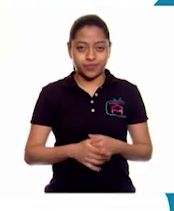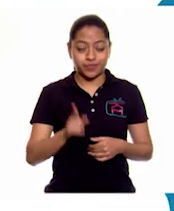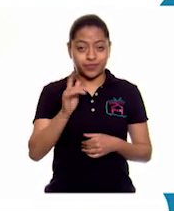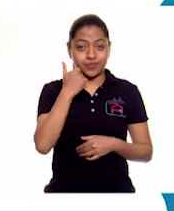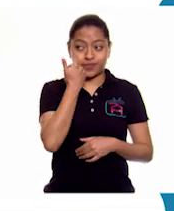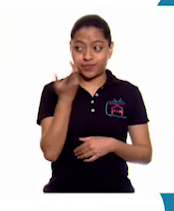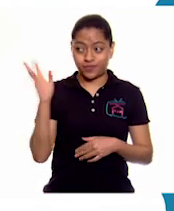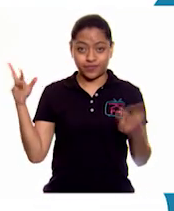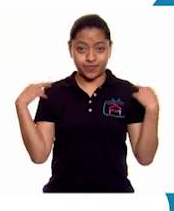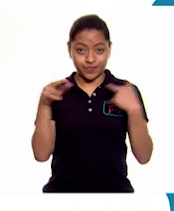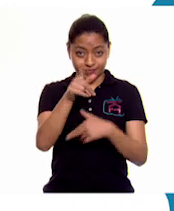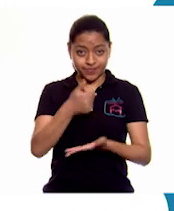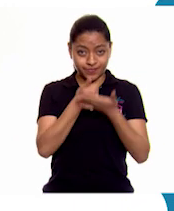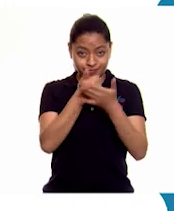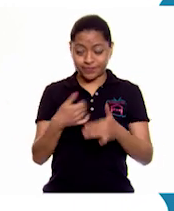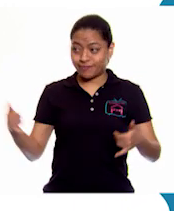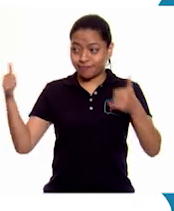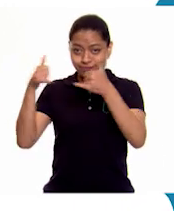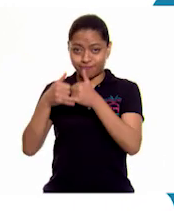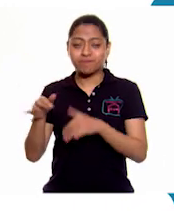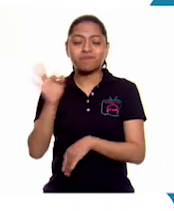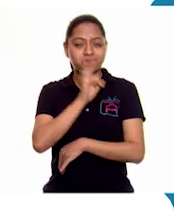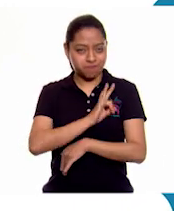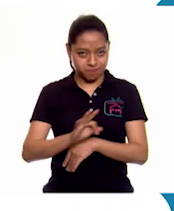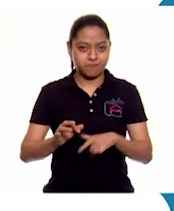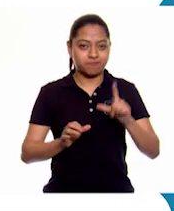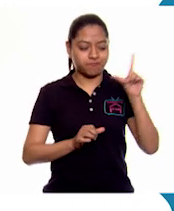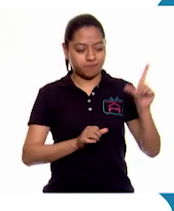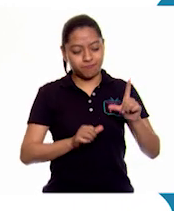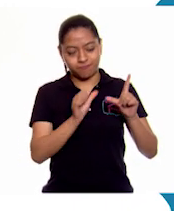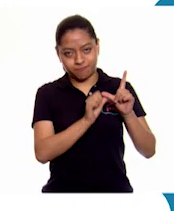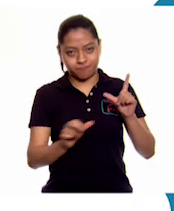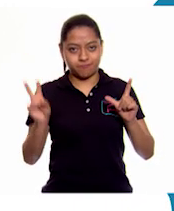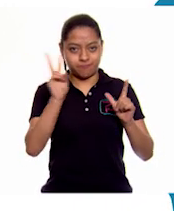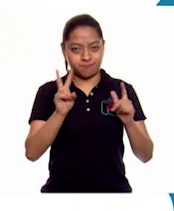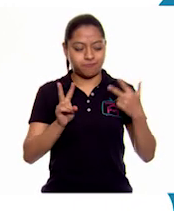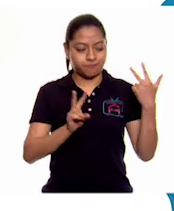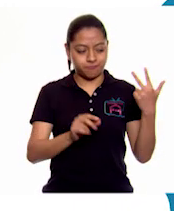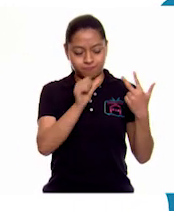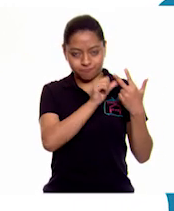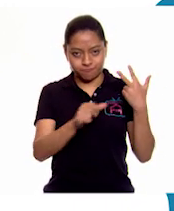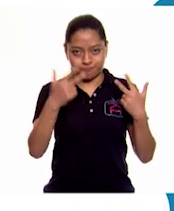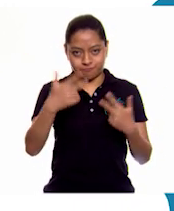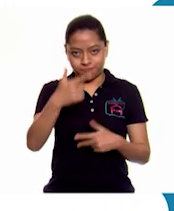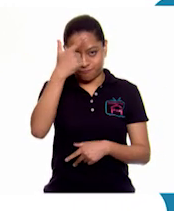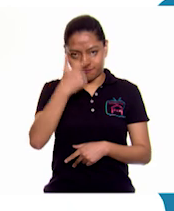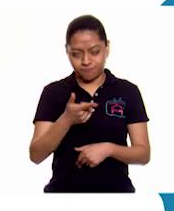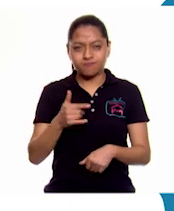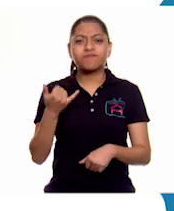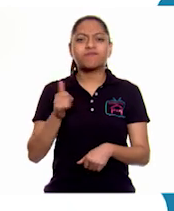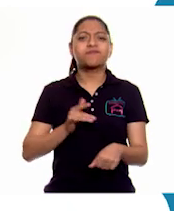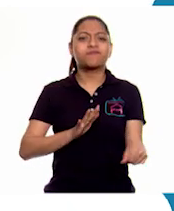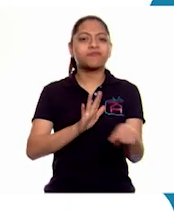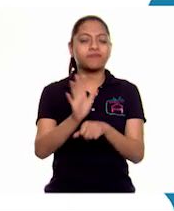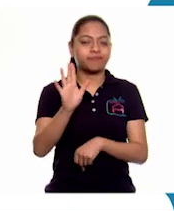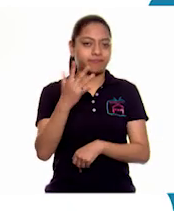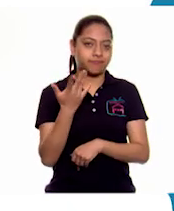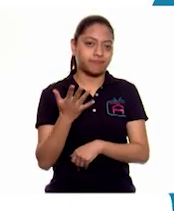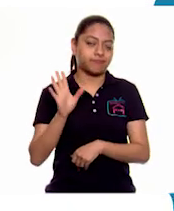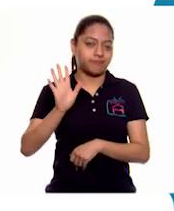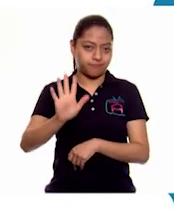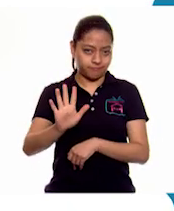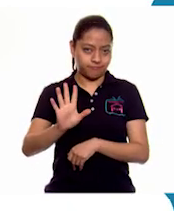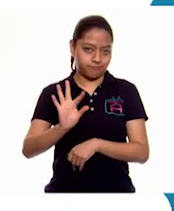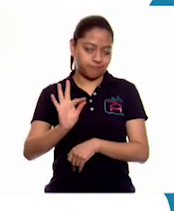Para solicitar apoyo pedagógico, comunícate con maestras y maestros de lunes a viernes de 8 a 20 horas al teléfono